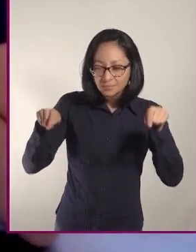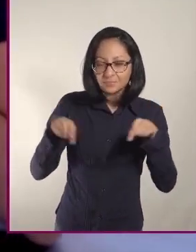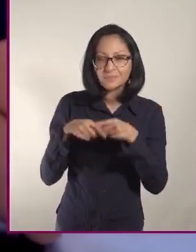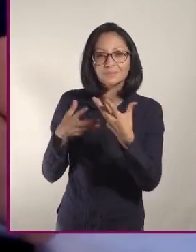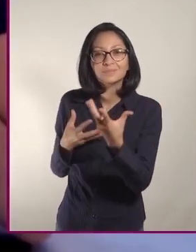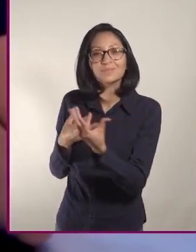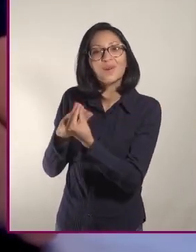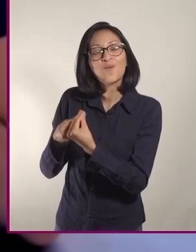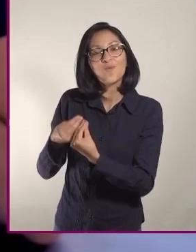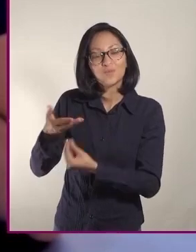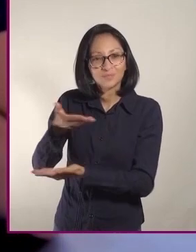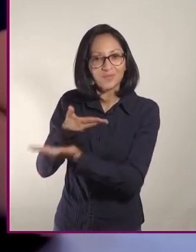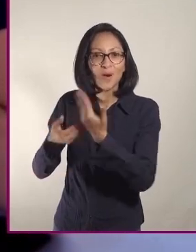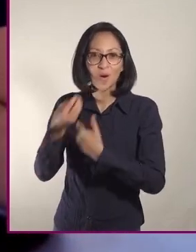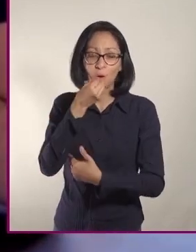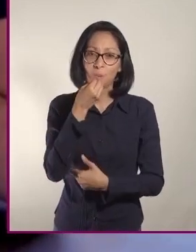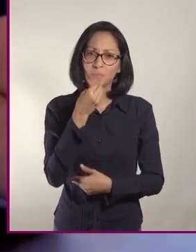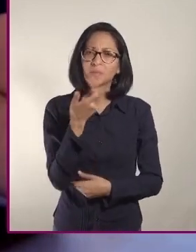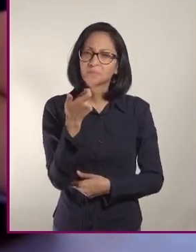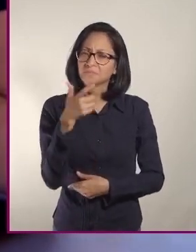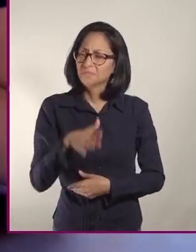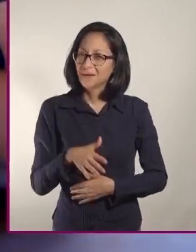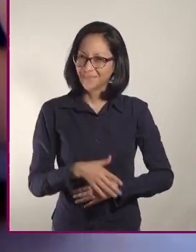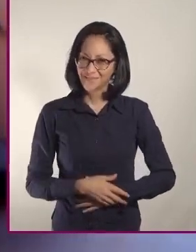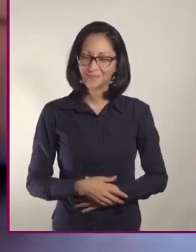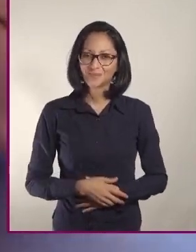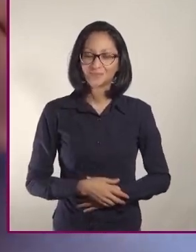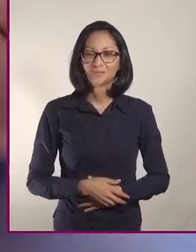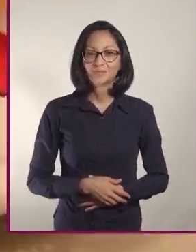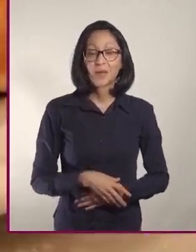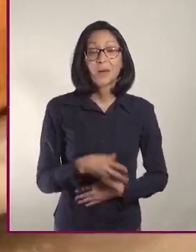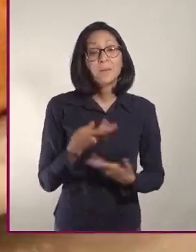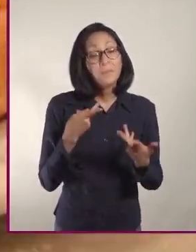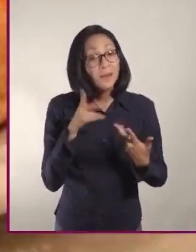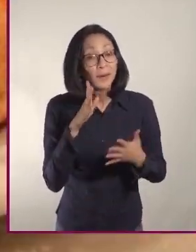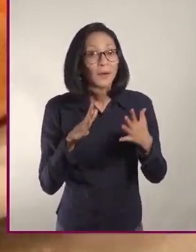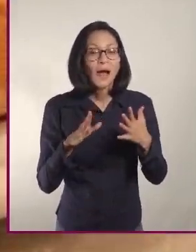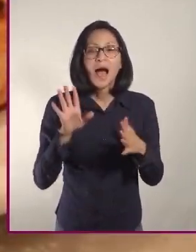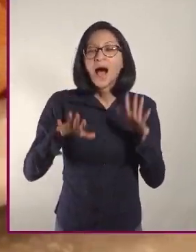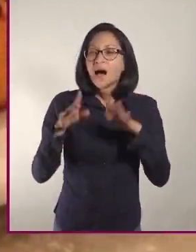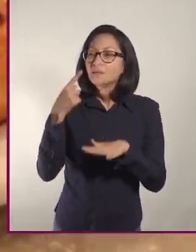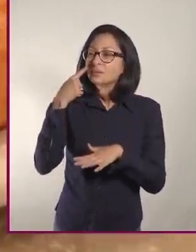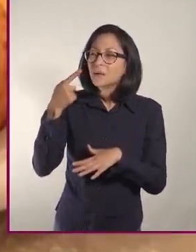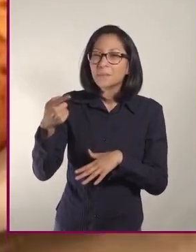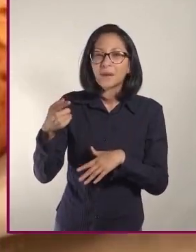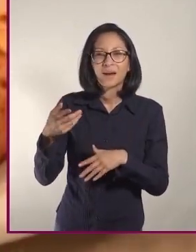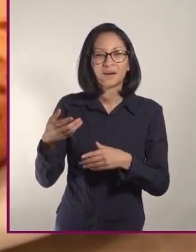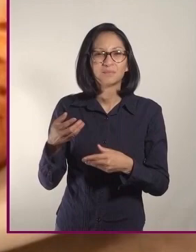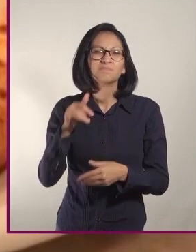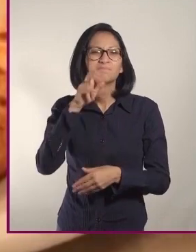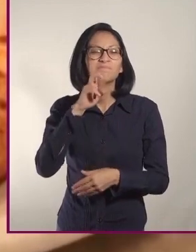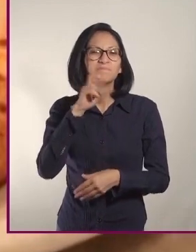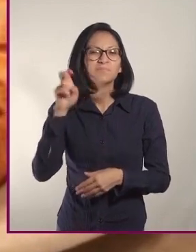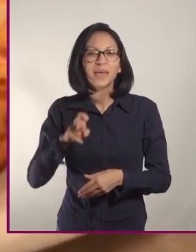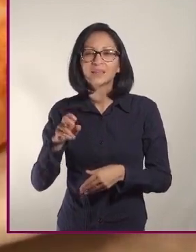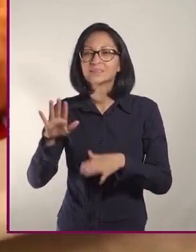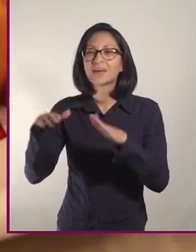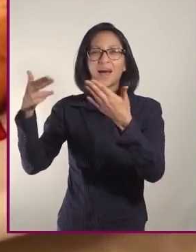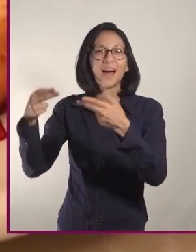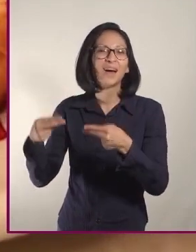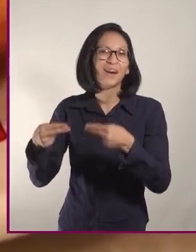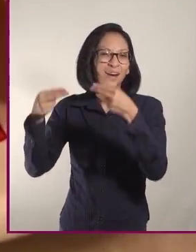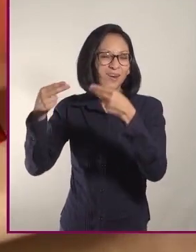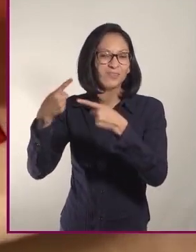en compañía y a un precio accesible. Sin embargo, las pizzas comerciales ya nada tienen que ver con las pizzas